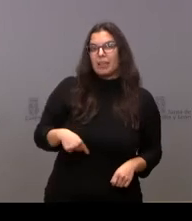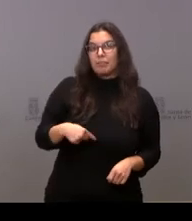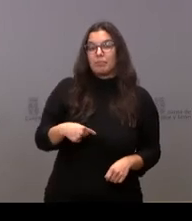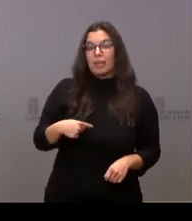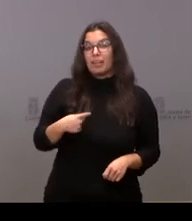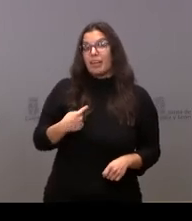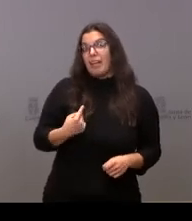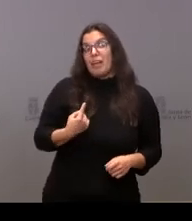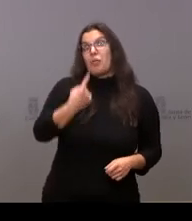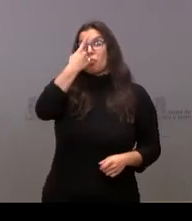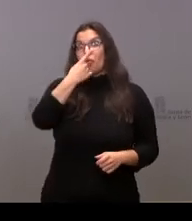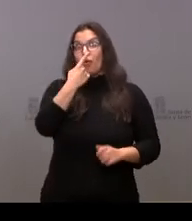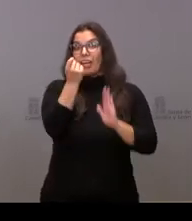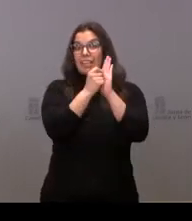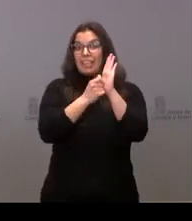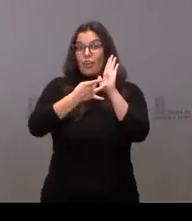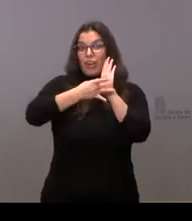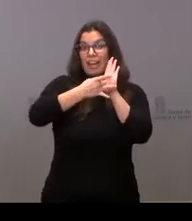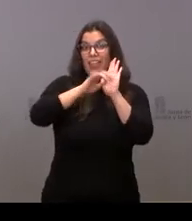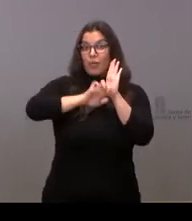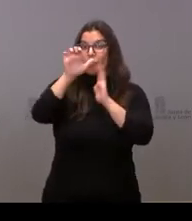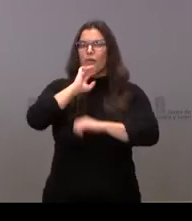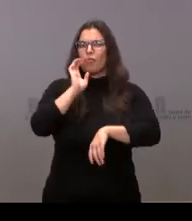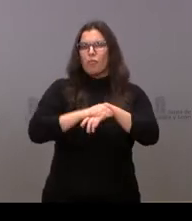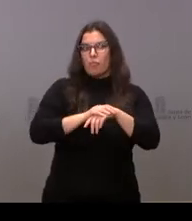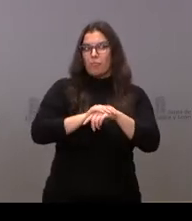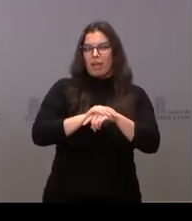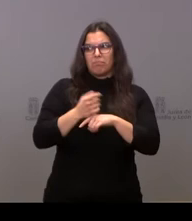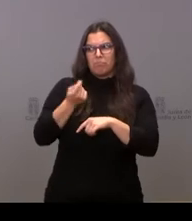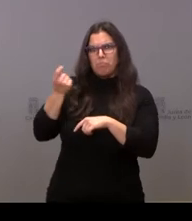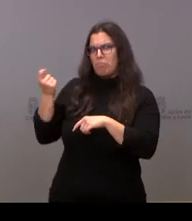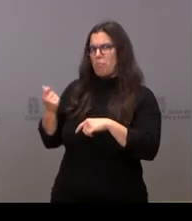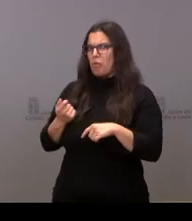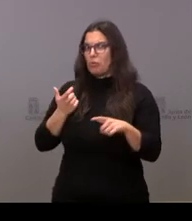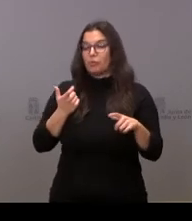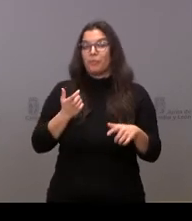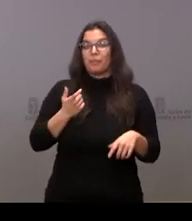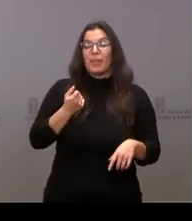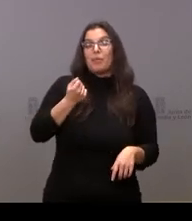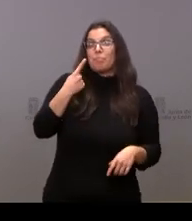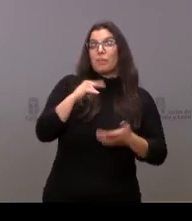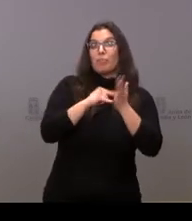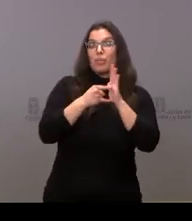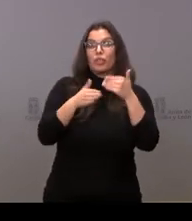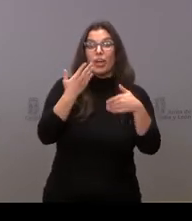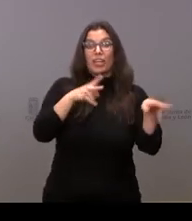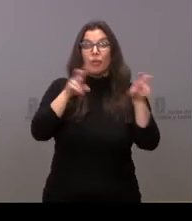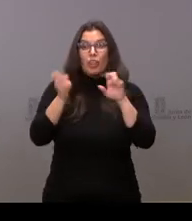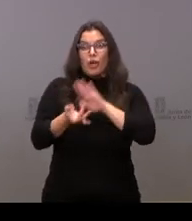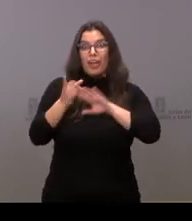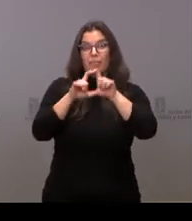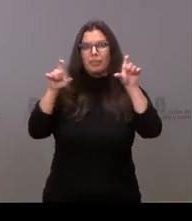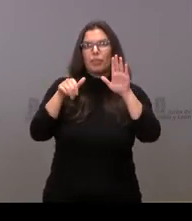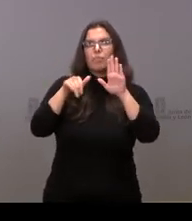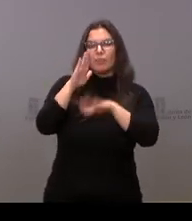cumplen con los criterios de calidad europea. Y con más de mil proyectos de innovación y emprendimiento